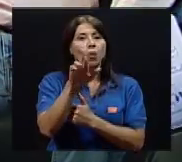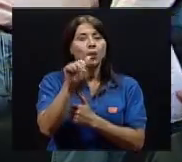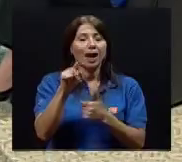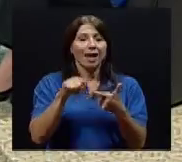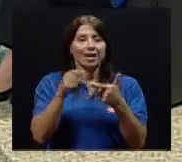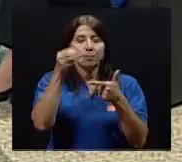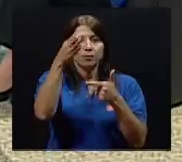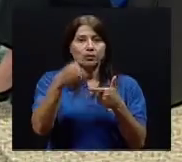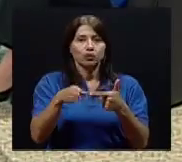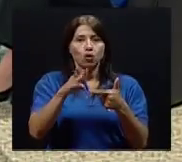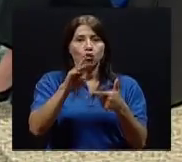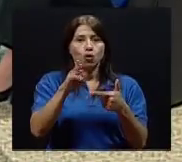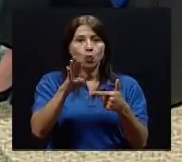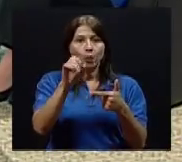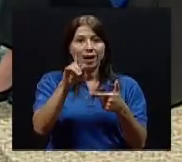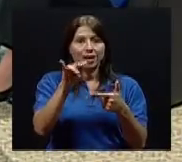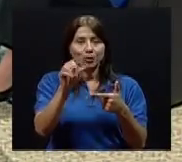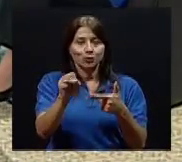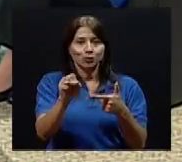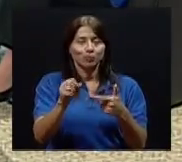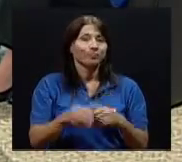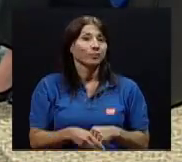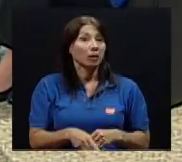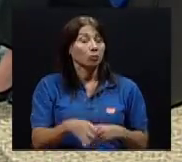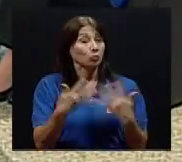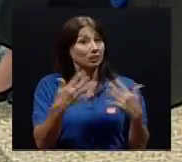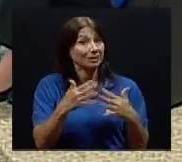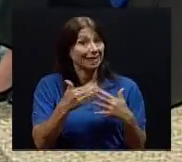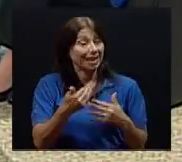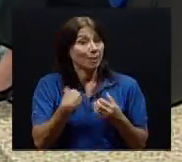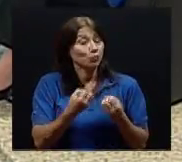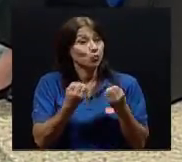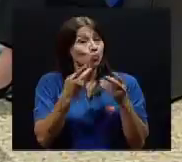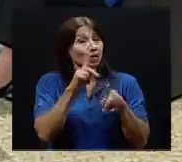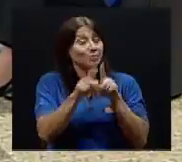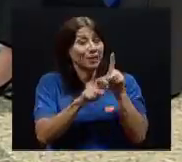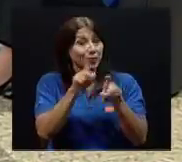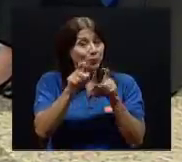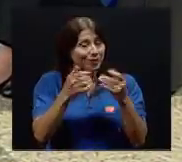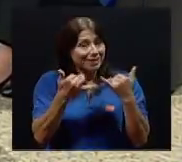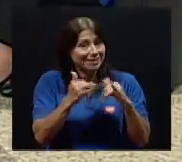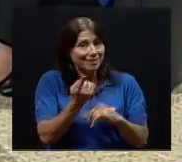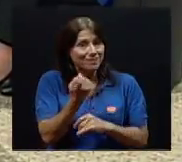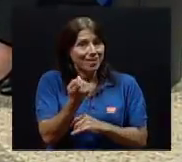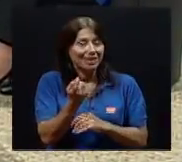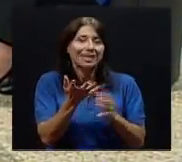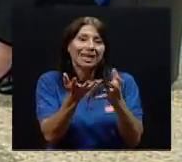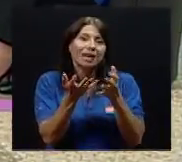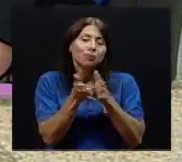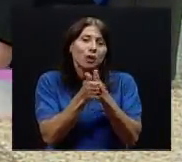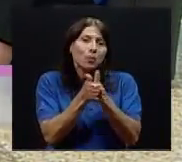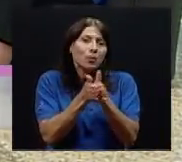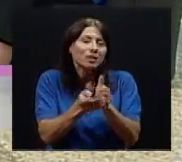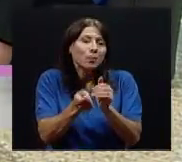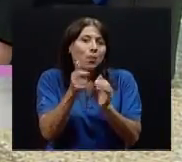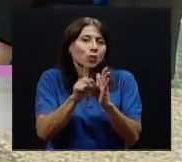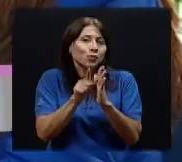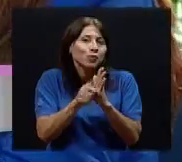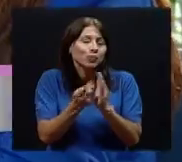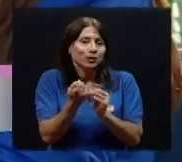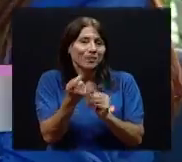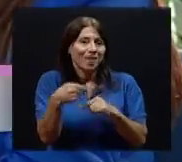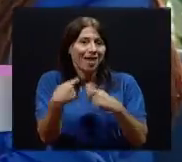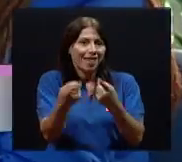Son muchas las preguntas que teníamos pendientes también y quisiéramos aprovechar estos pocos minutos de conversación que nos quedan. Porque